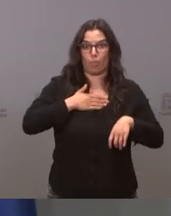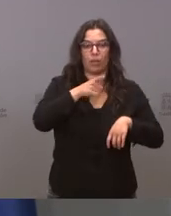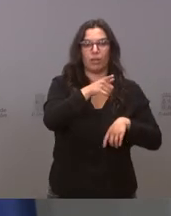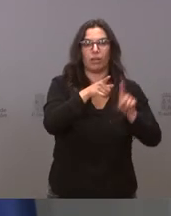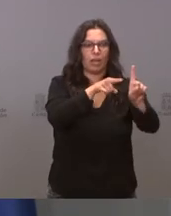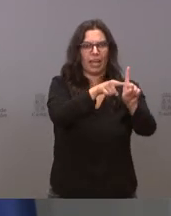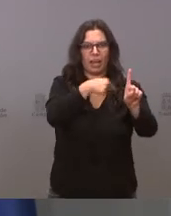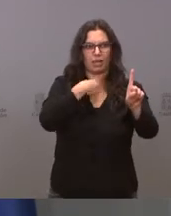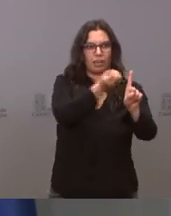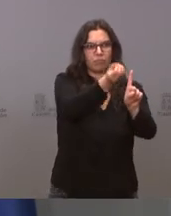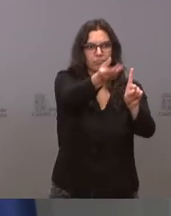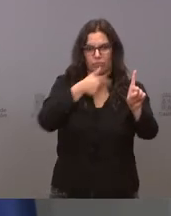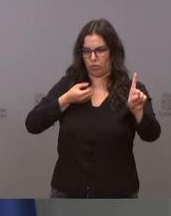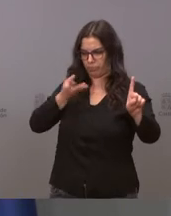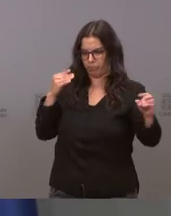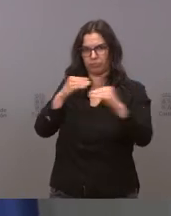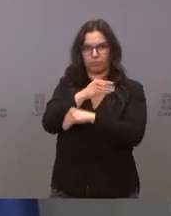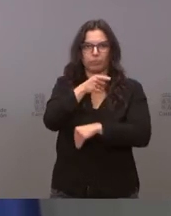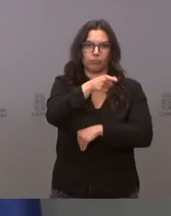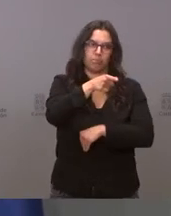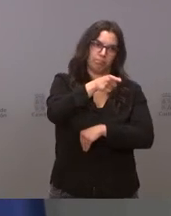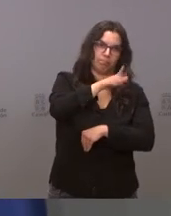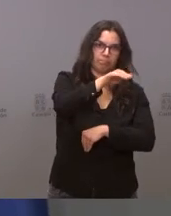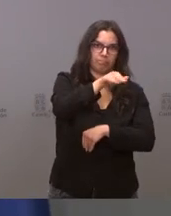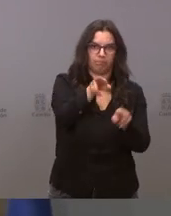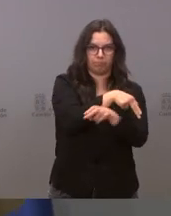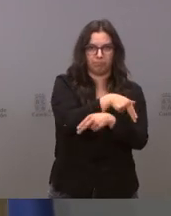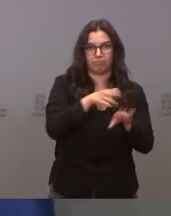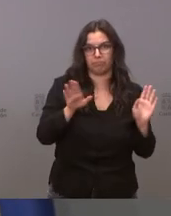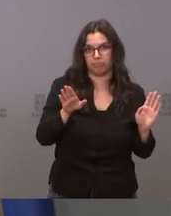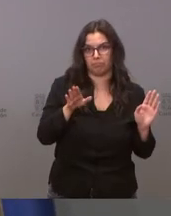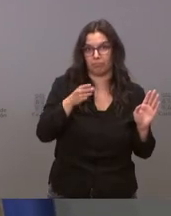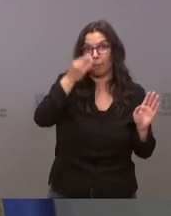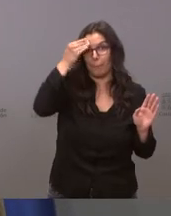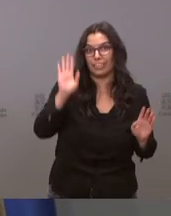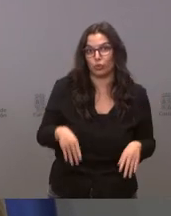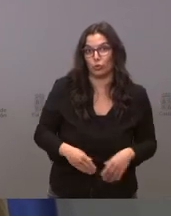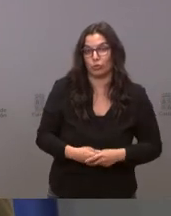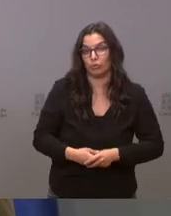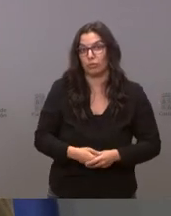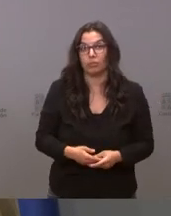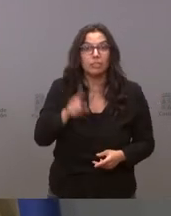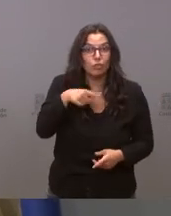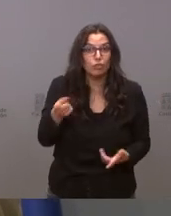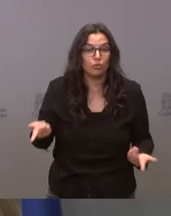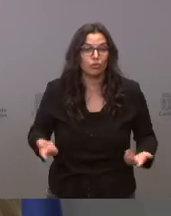a lo que yo digo lo normal es que dure poco digo yo ¿no?